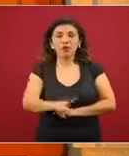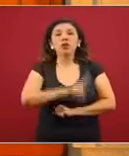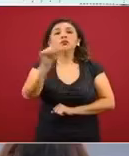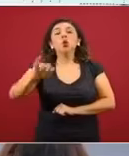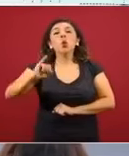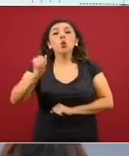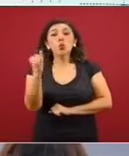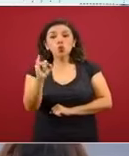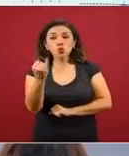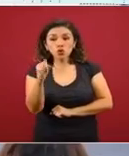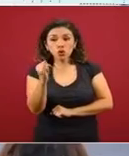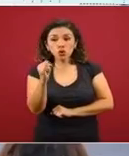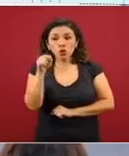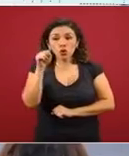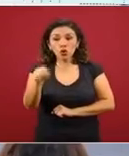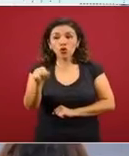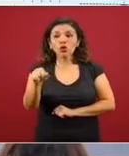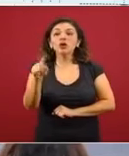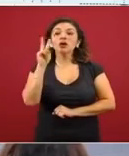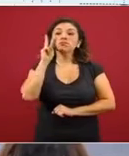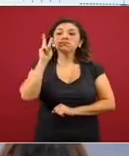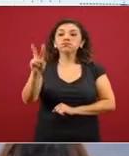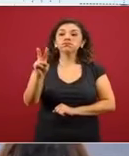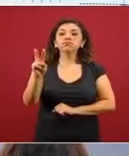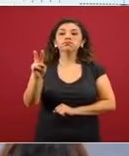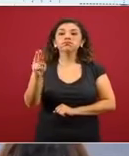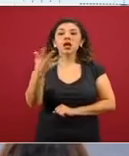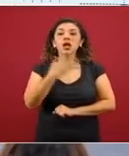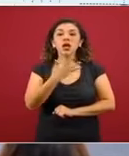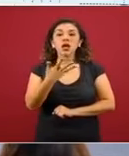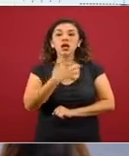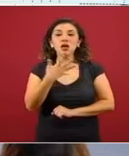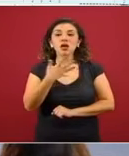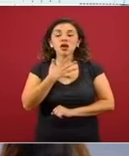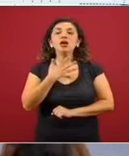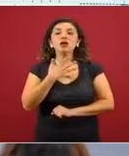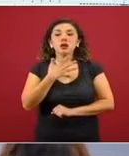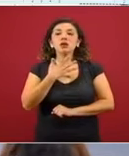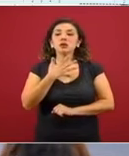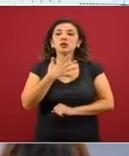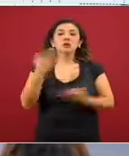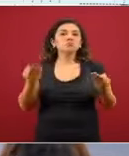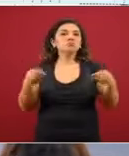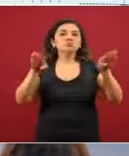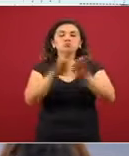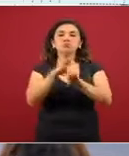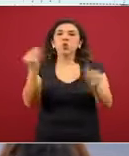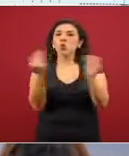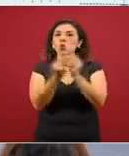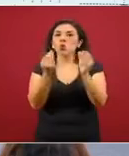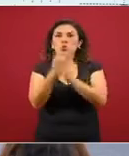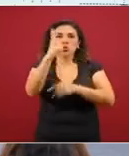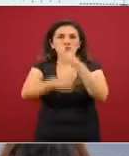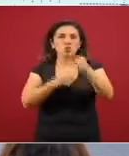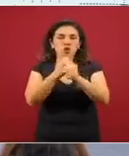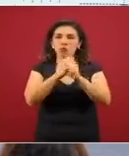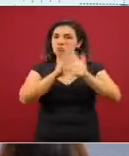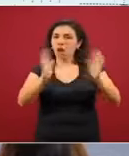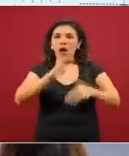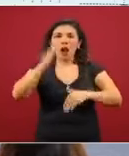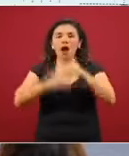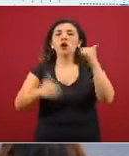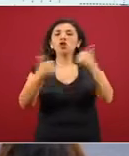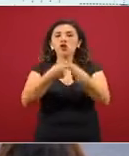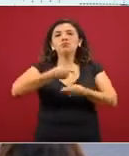vemos cómo se va a concluir el año en julio con la entrega de